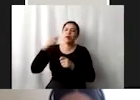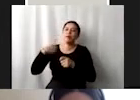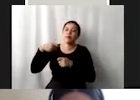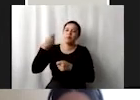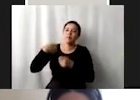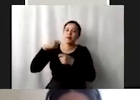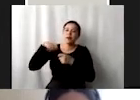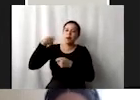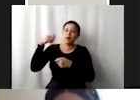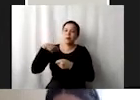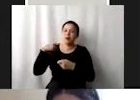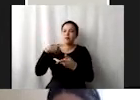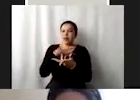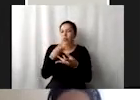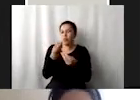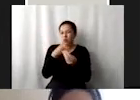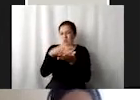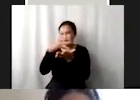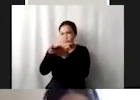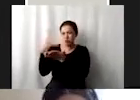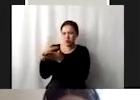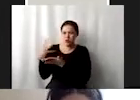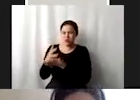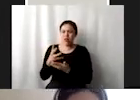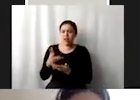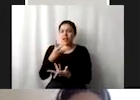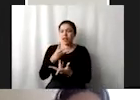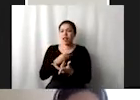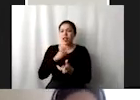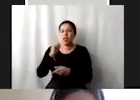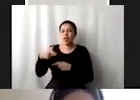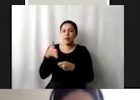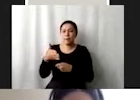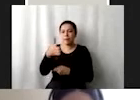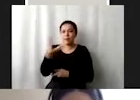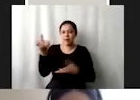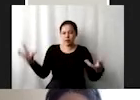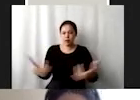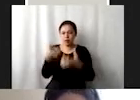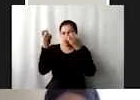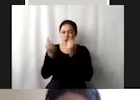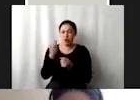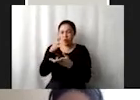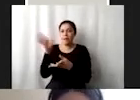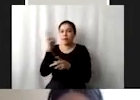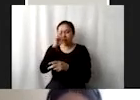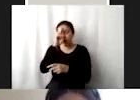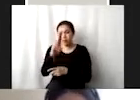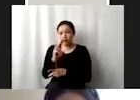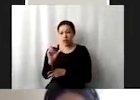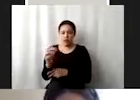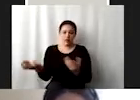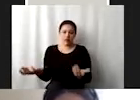del exceso de la pesca, la pesca ilícita, lo mismo en muchos otros campos